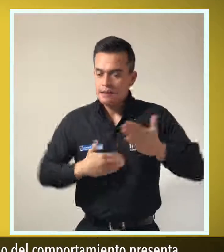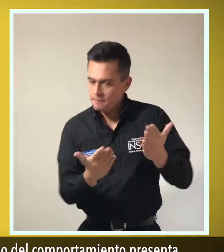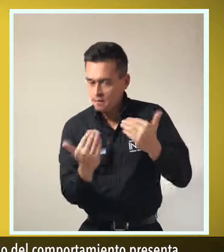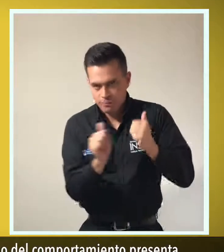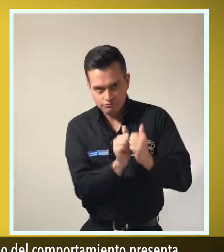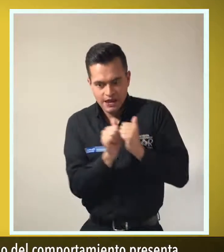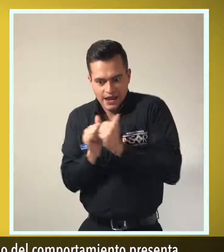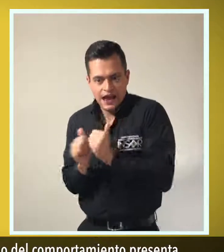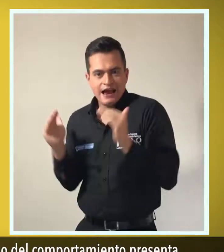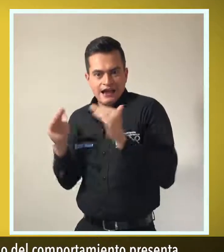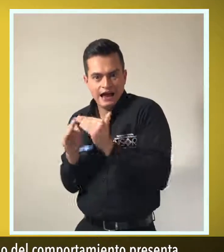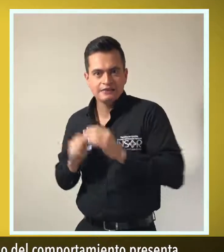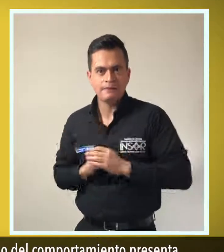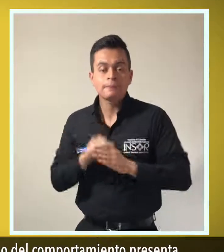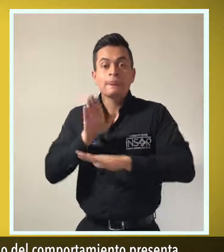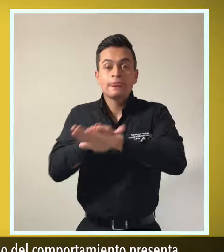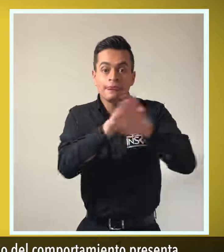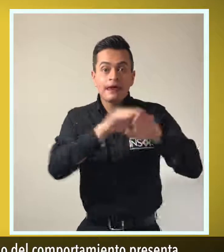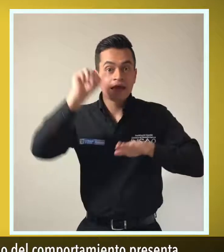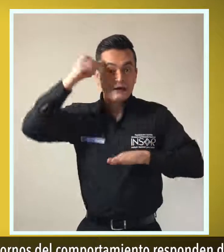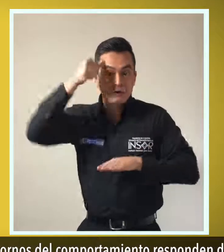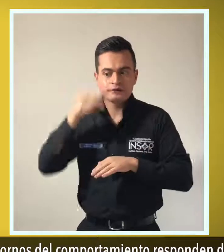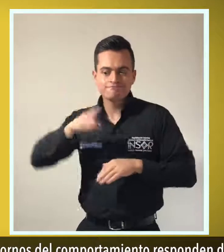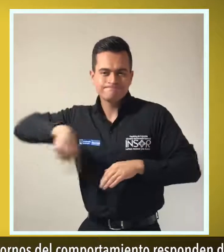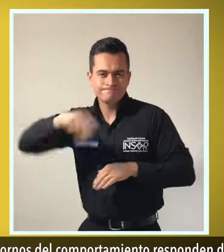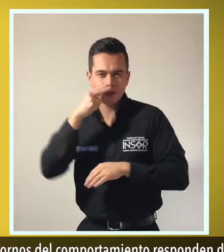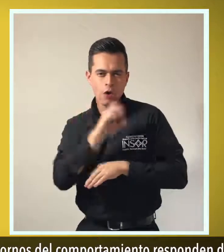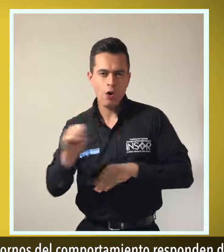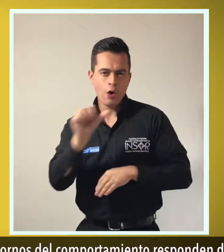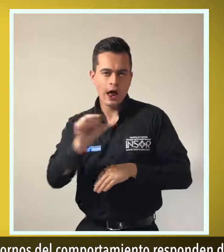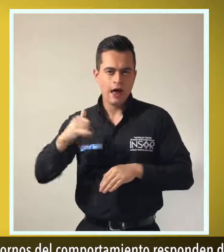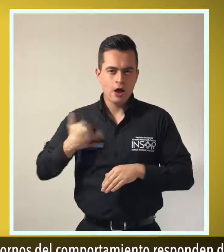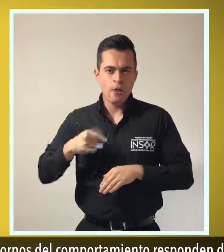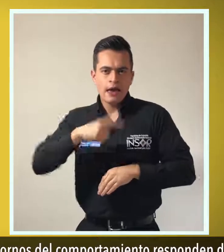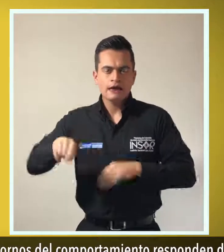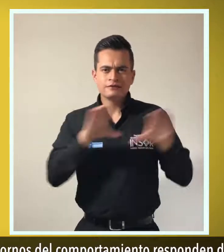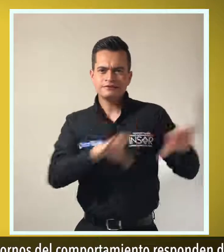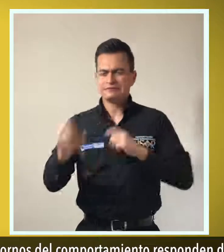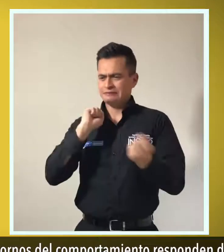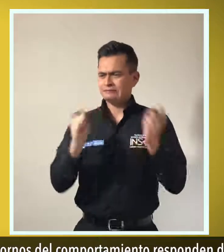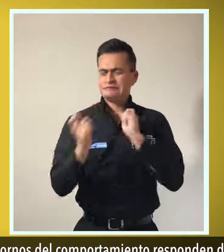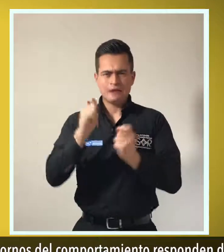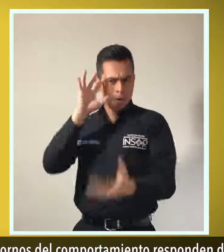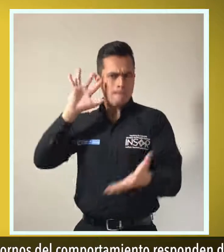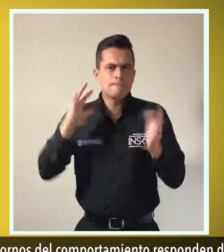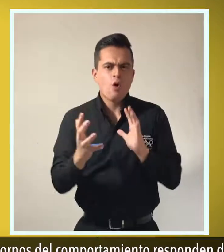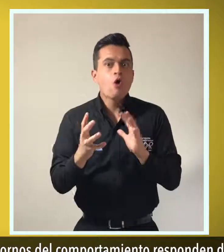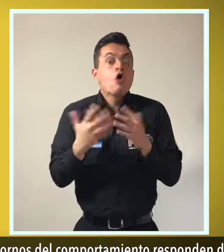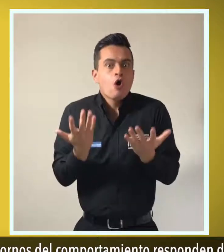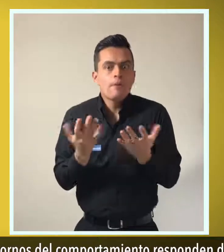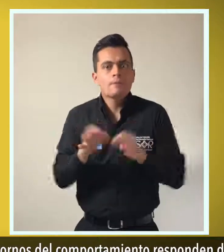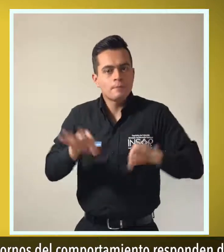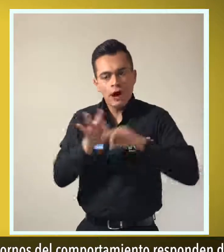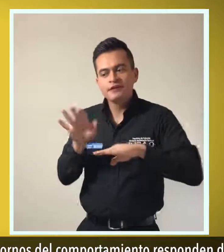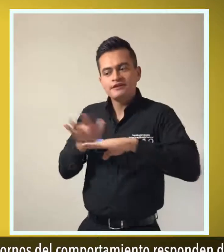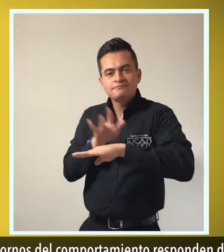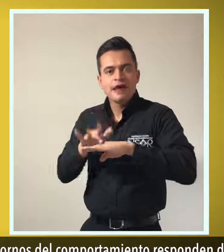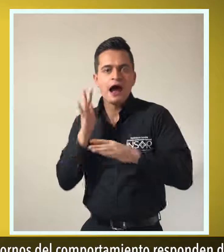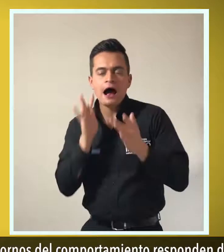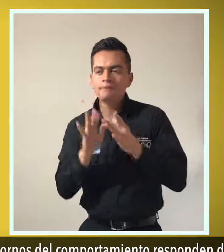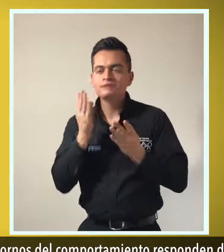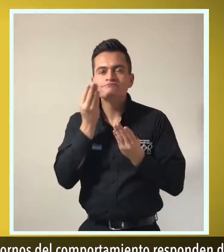calme e intente llevarlo nuevamente a la casa. Recuerde que los niños, niñas y adolescentes con trastornos del comportamiento